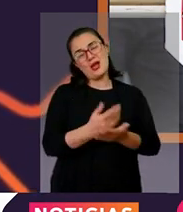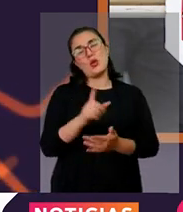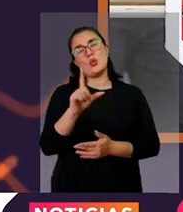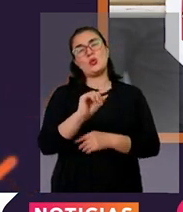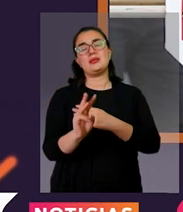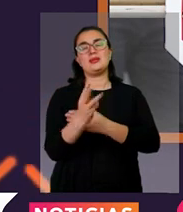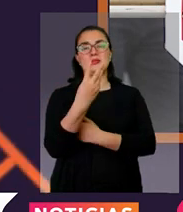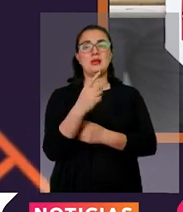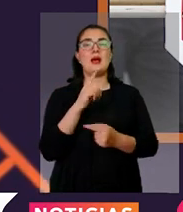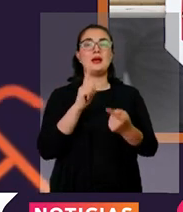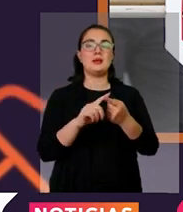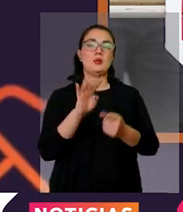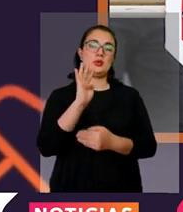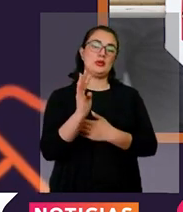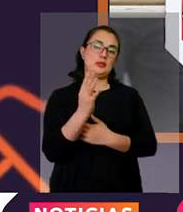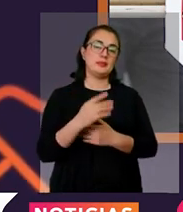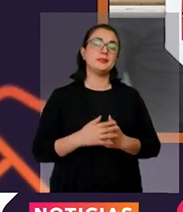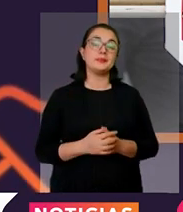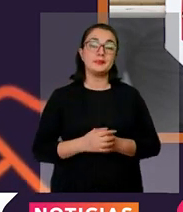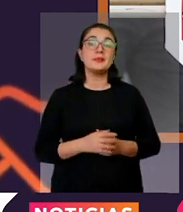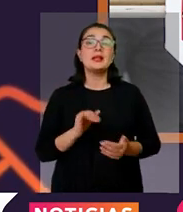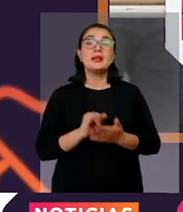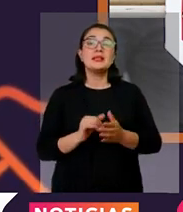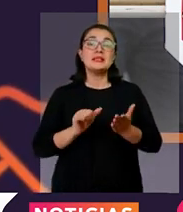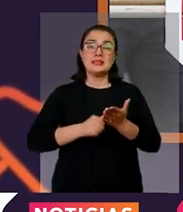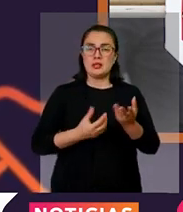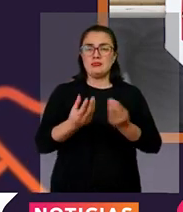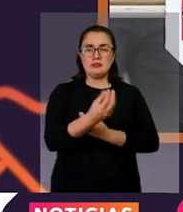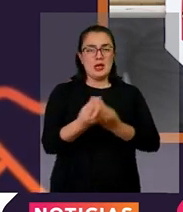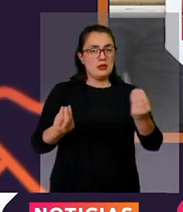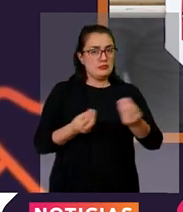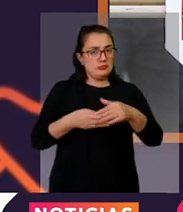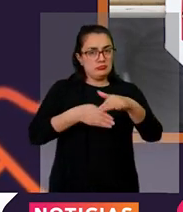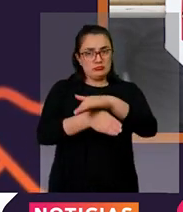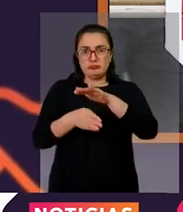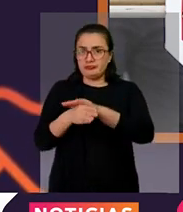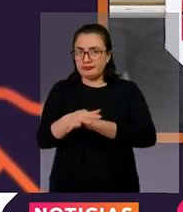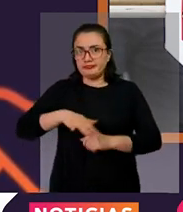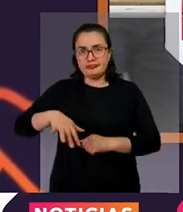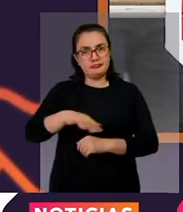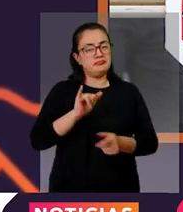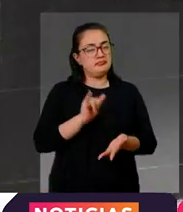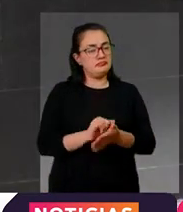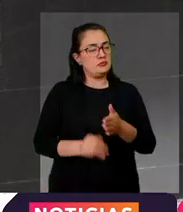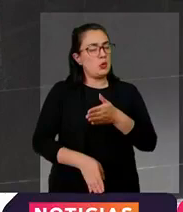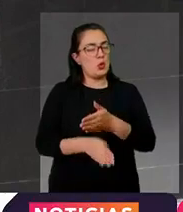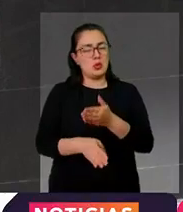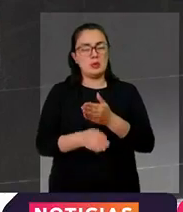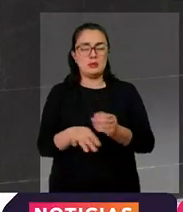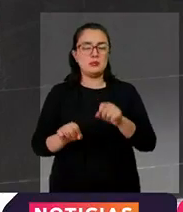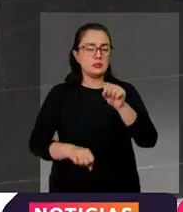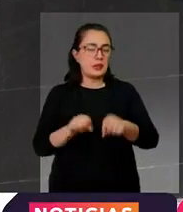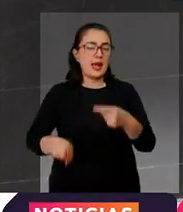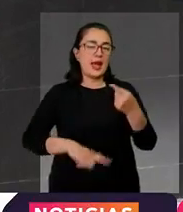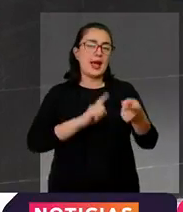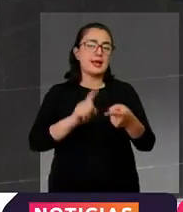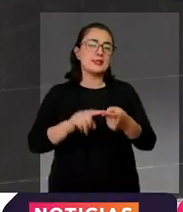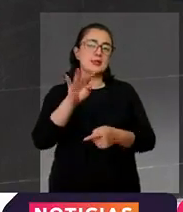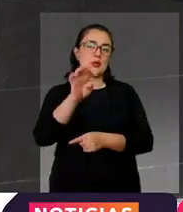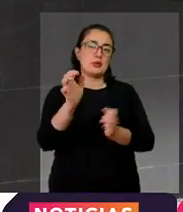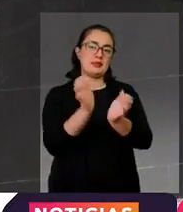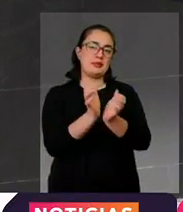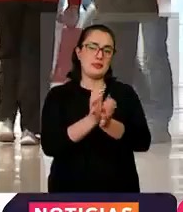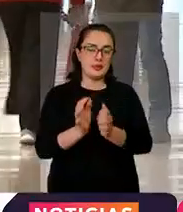la mañana. El pico y cédula para ingresar a establecimientos comerciales continuará tentativamente hasta el próximo 9 de mayo. Los documentos